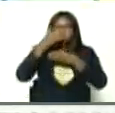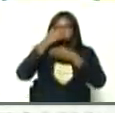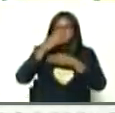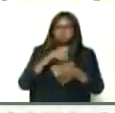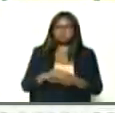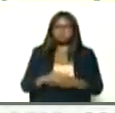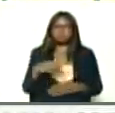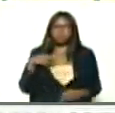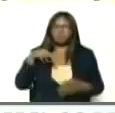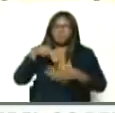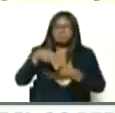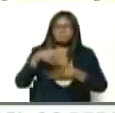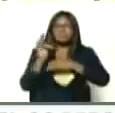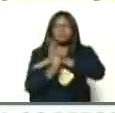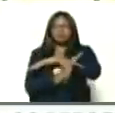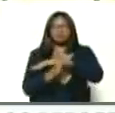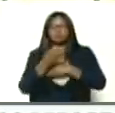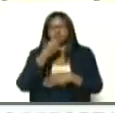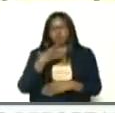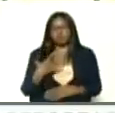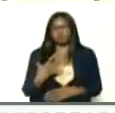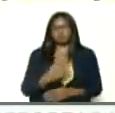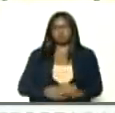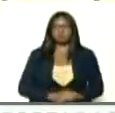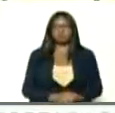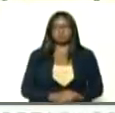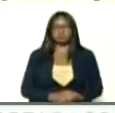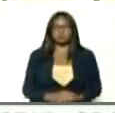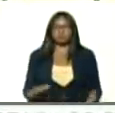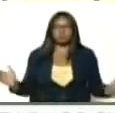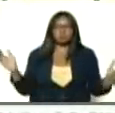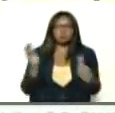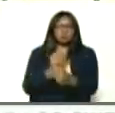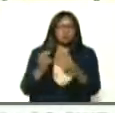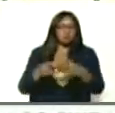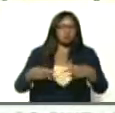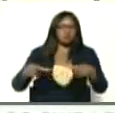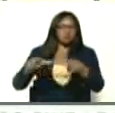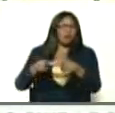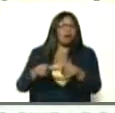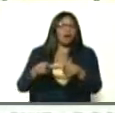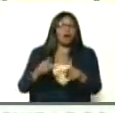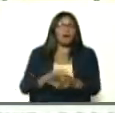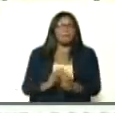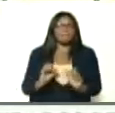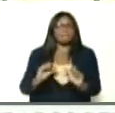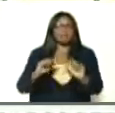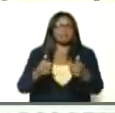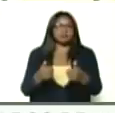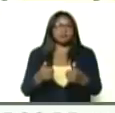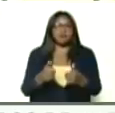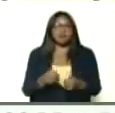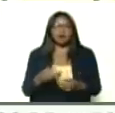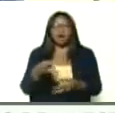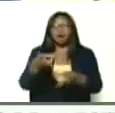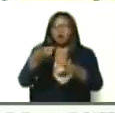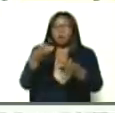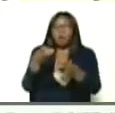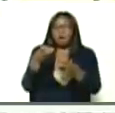fronterizos, bueno, se apoderaron, y comenzaron a cobrar